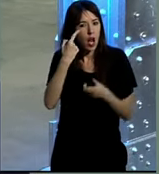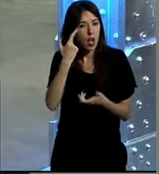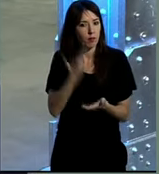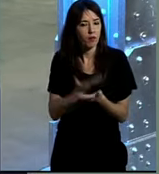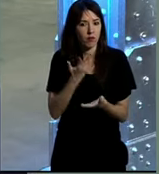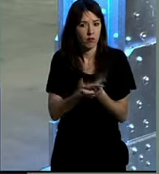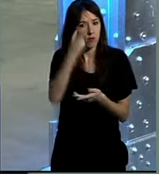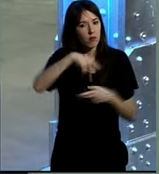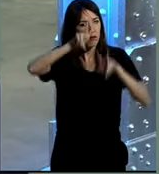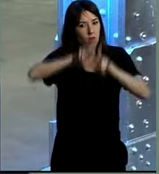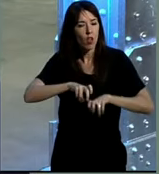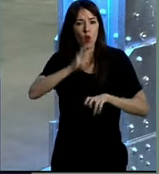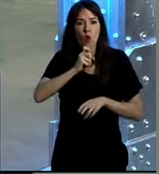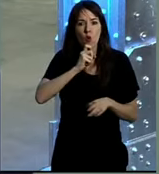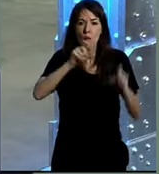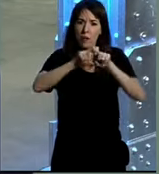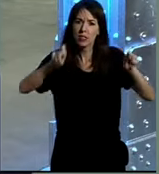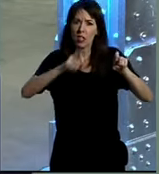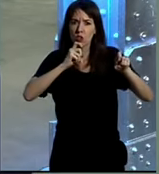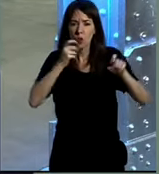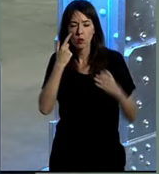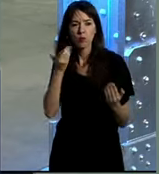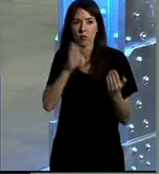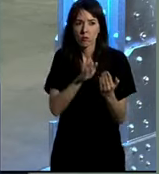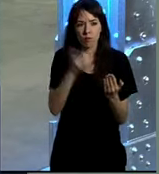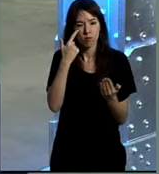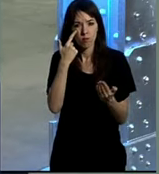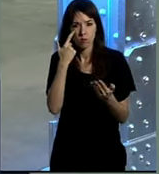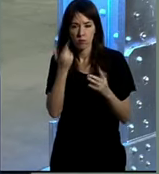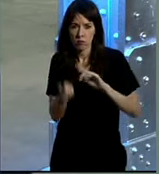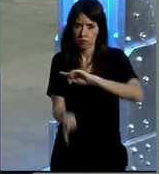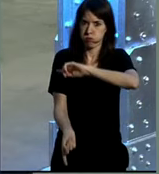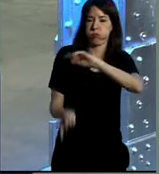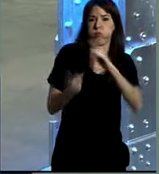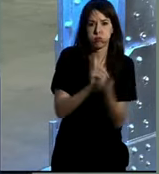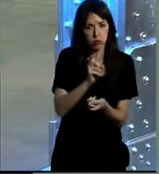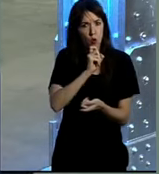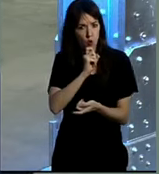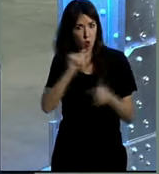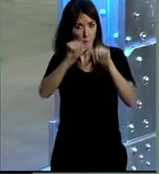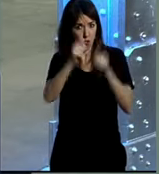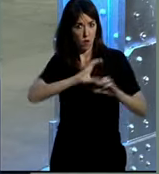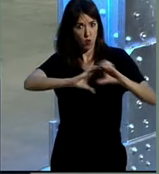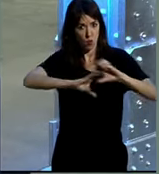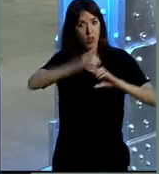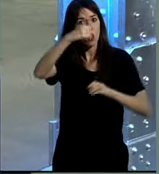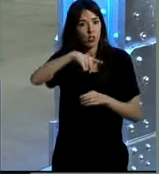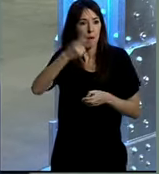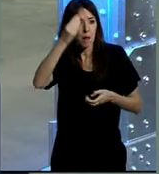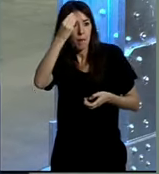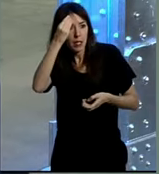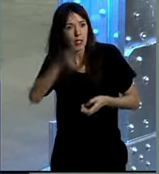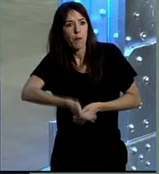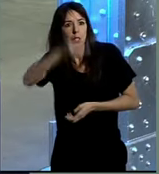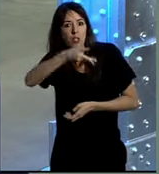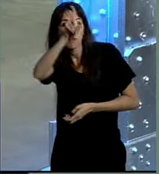evidencia y analizar cómo las empresas se están enfrentando al rápido cambio en las formas de comunicación y si las consideran